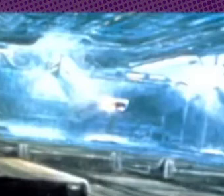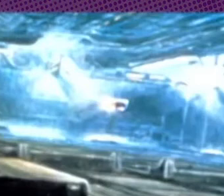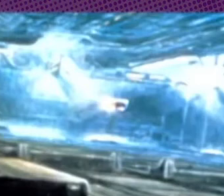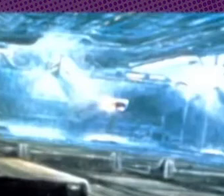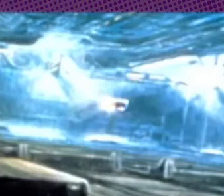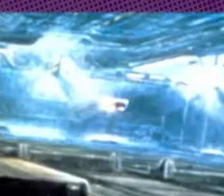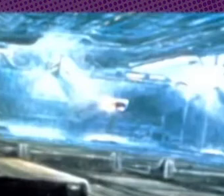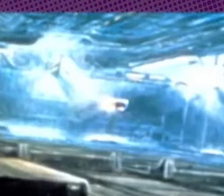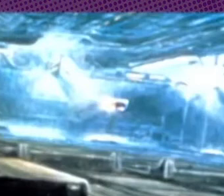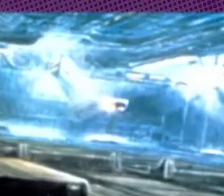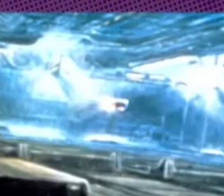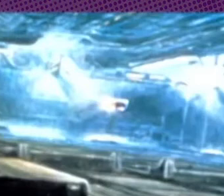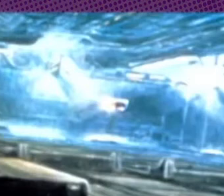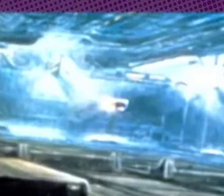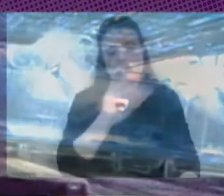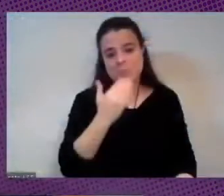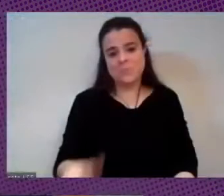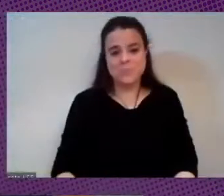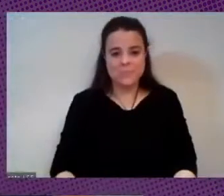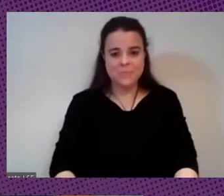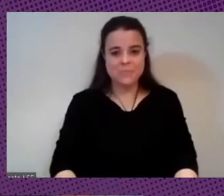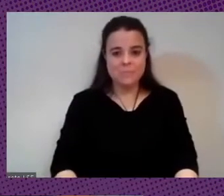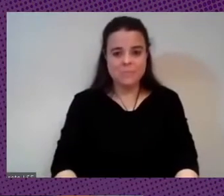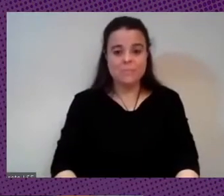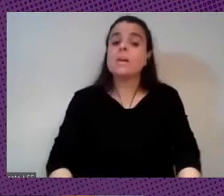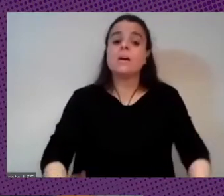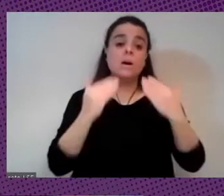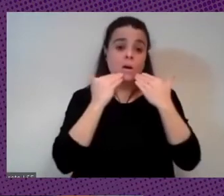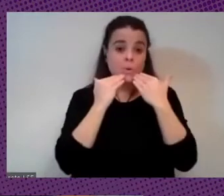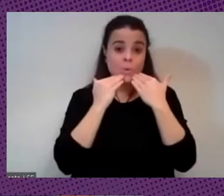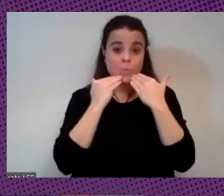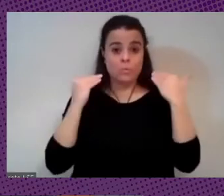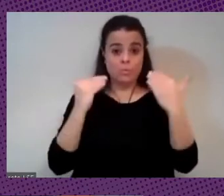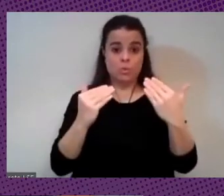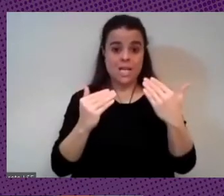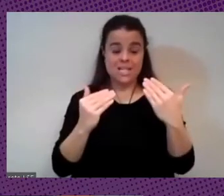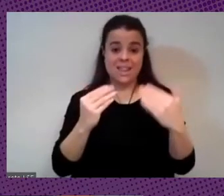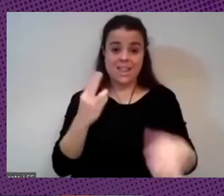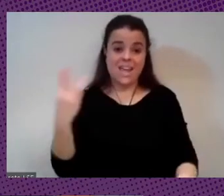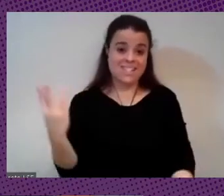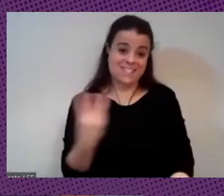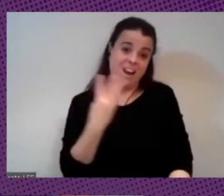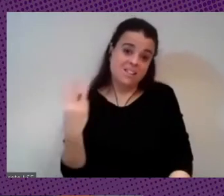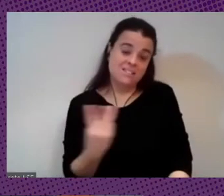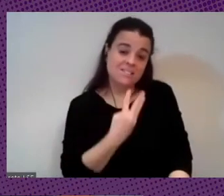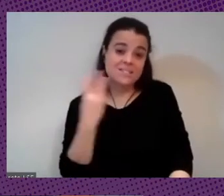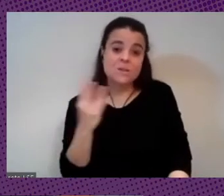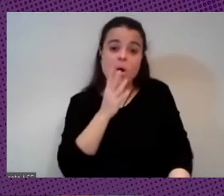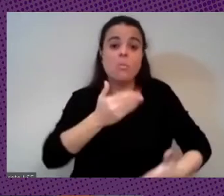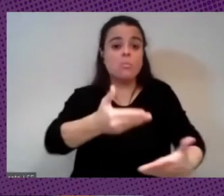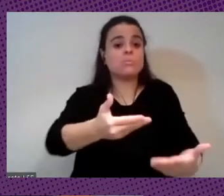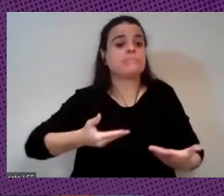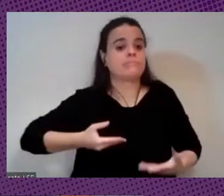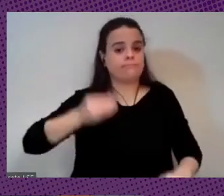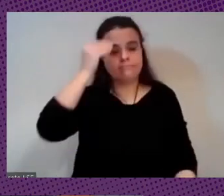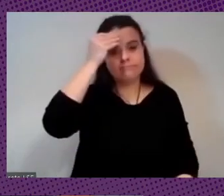esto seguramente lo es gracias pues muchas gracias a los y a las tres por ayudarnos a pensar un poco